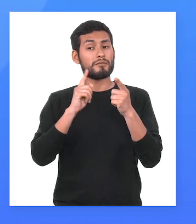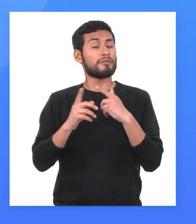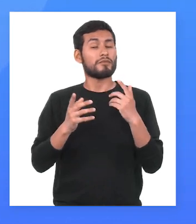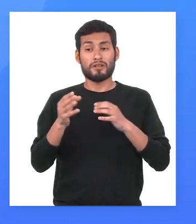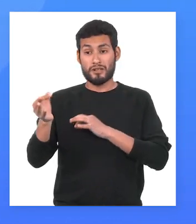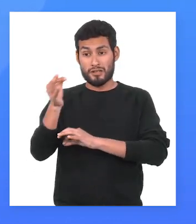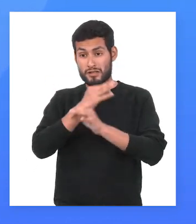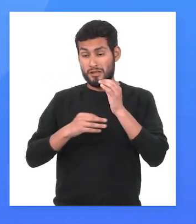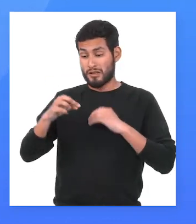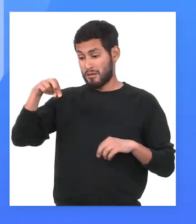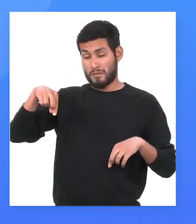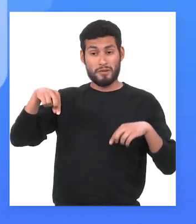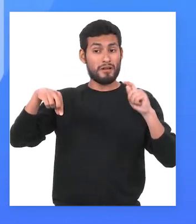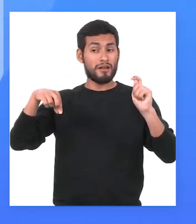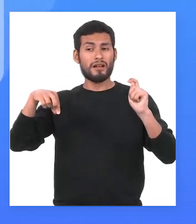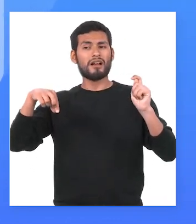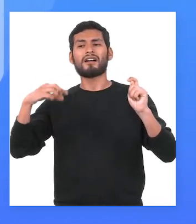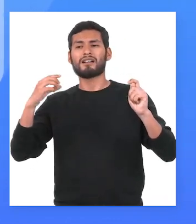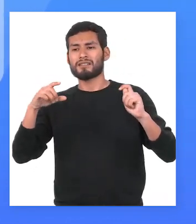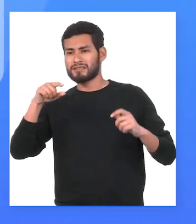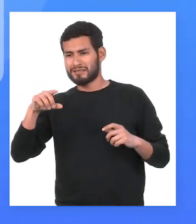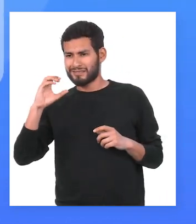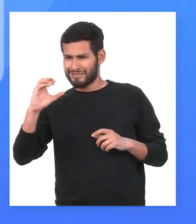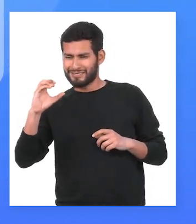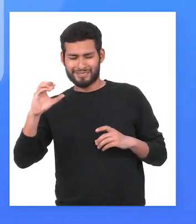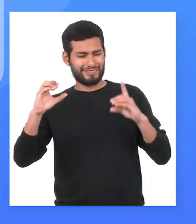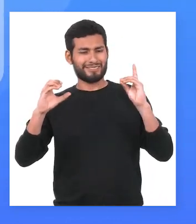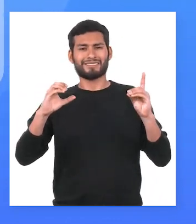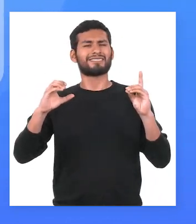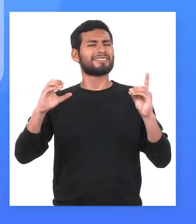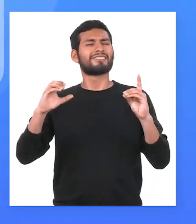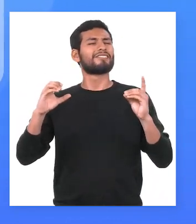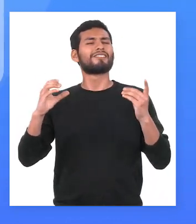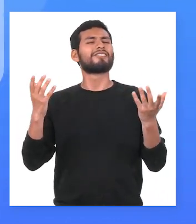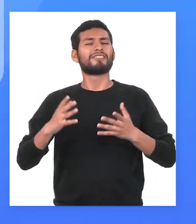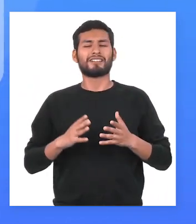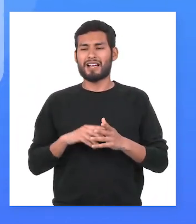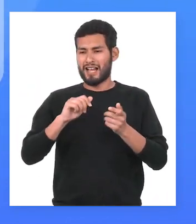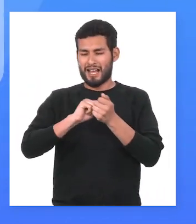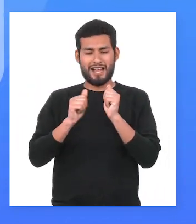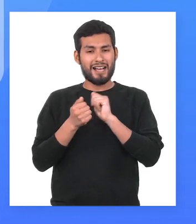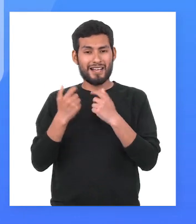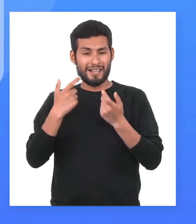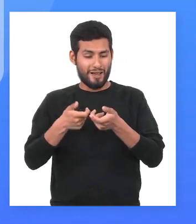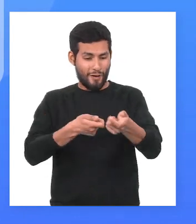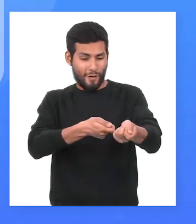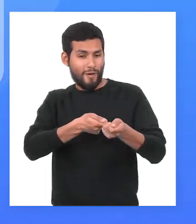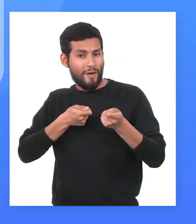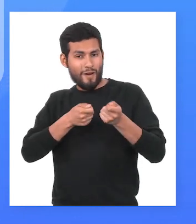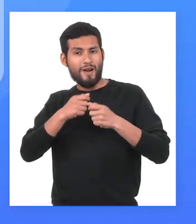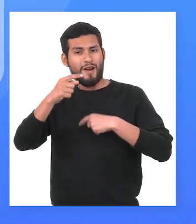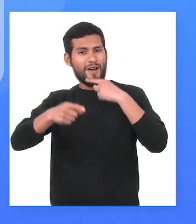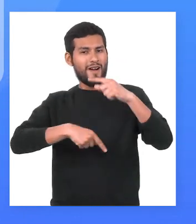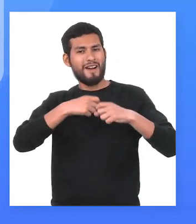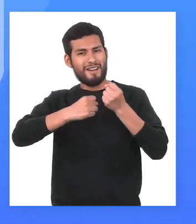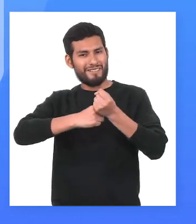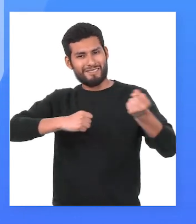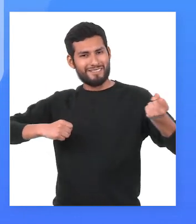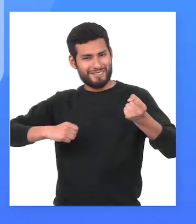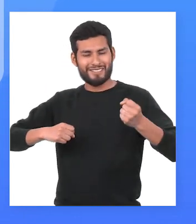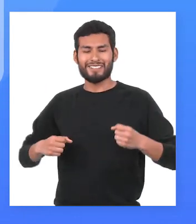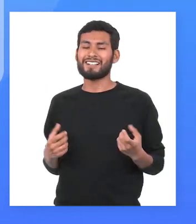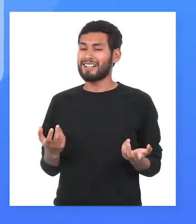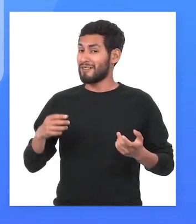embargo, si reemplazamos esos fonemas por c, i, t, el significado de la palabra también cambiaría, ya que estaríamos